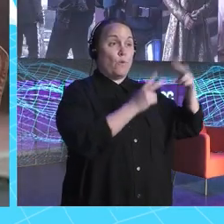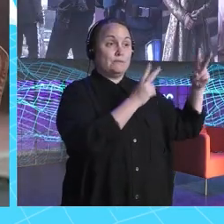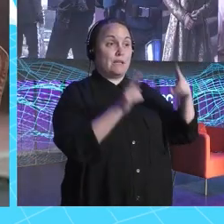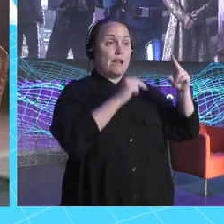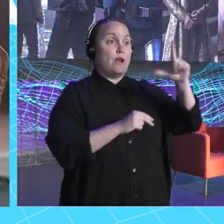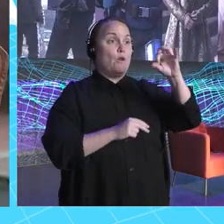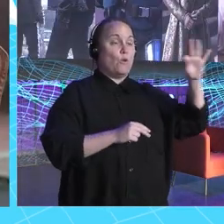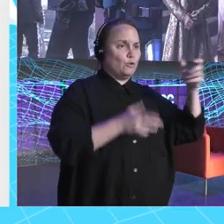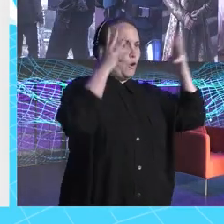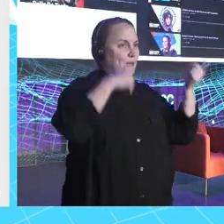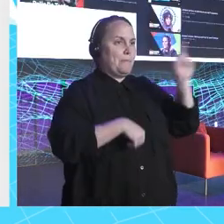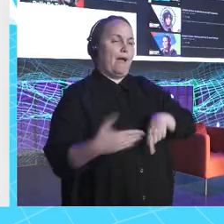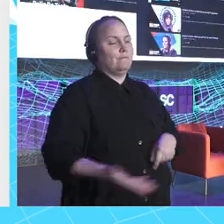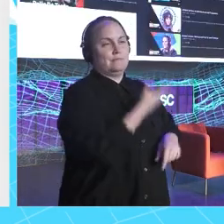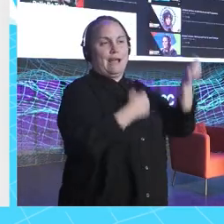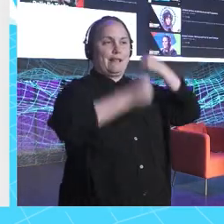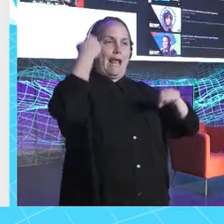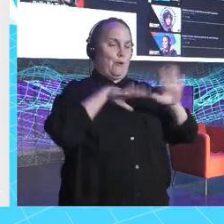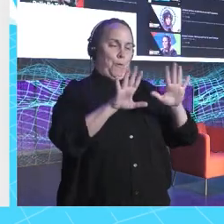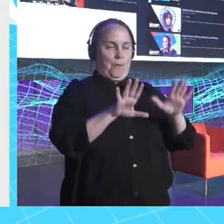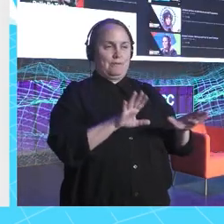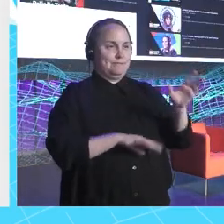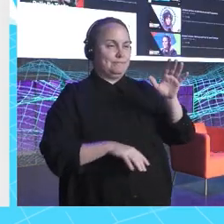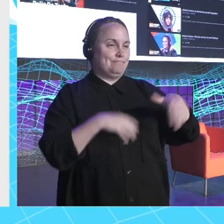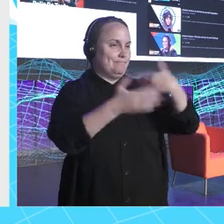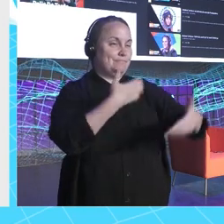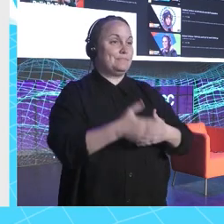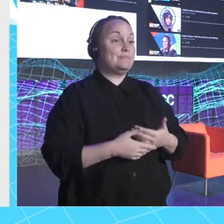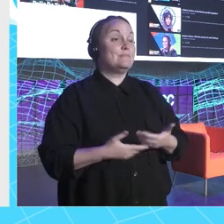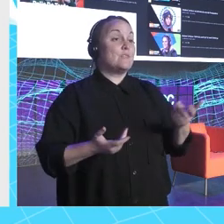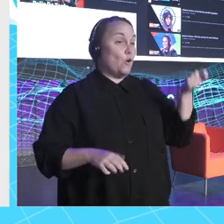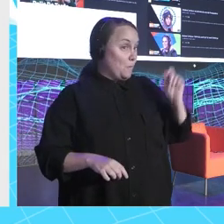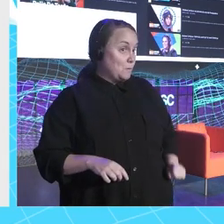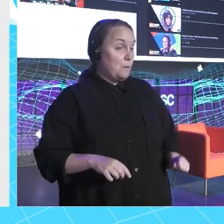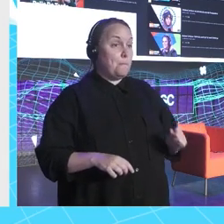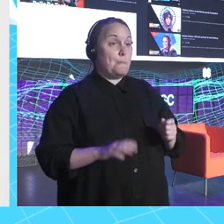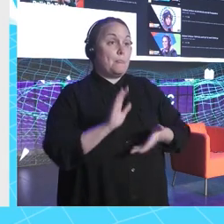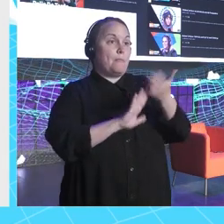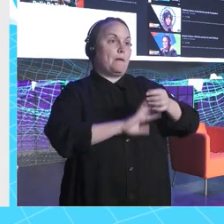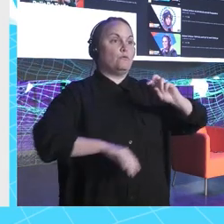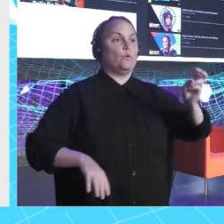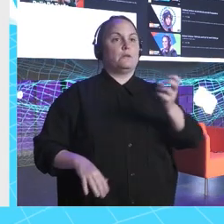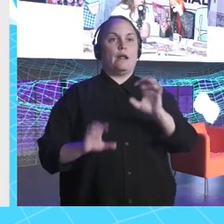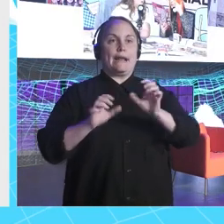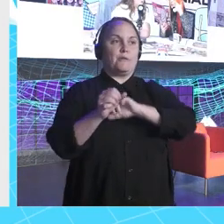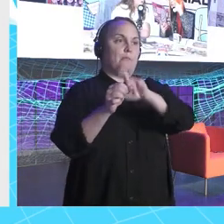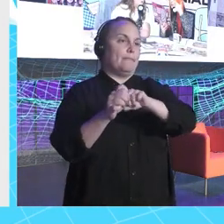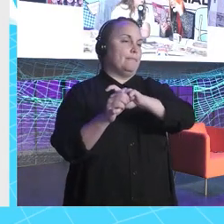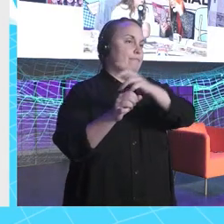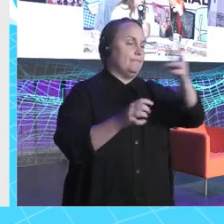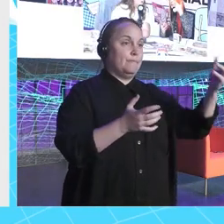también. ¡Pedro Pascal! me lo paso. Bueno, y luego mi profesión sí que ha derivado en otro tipo de cosas, haciendo radio y todo esto.